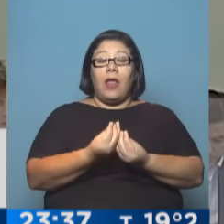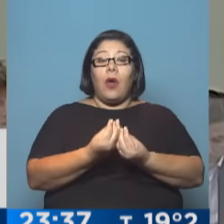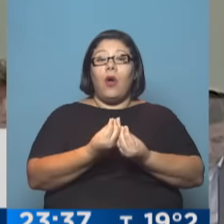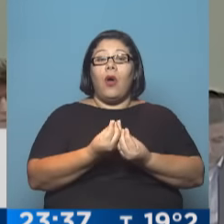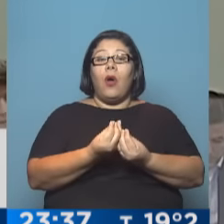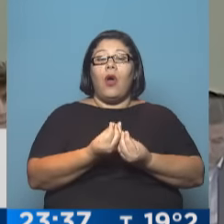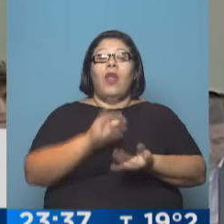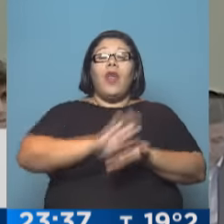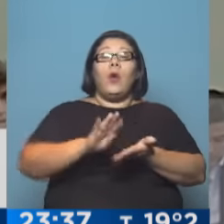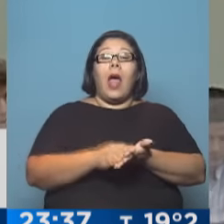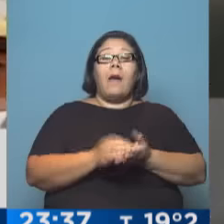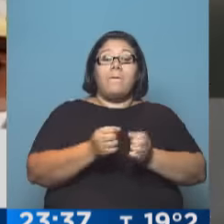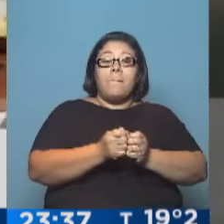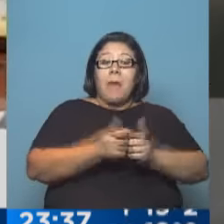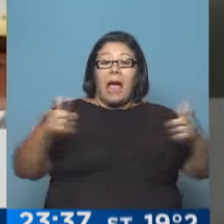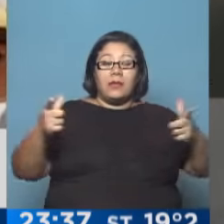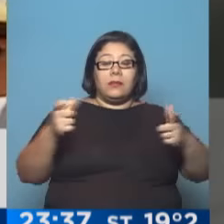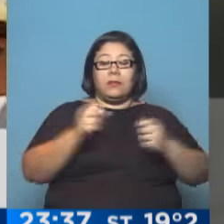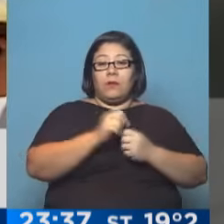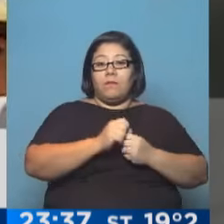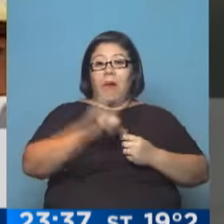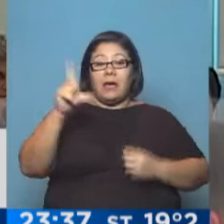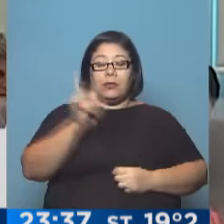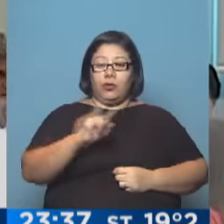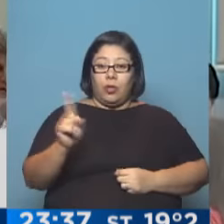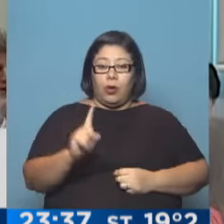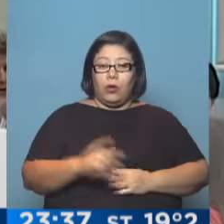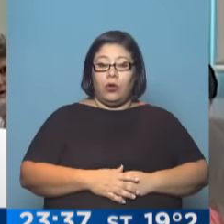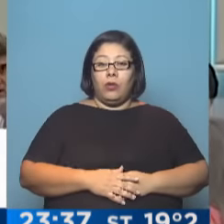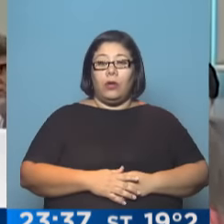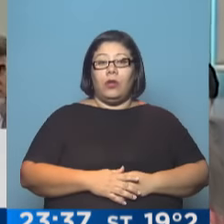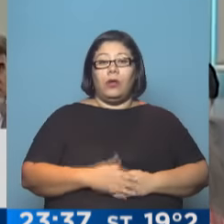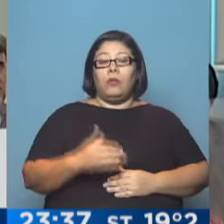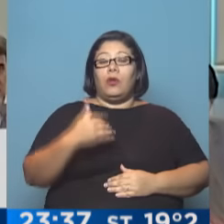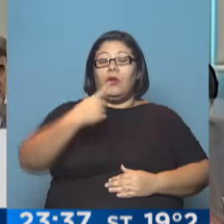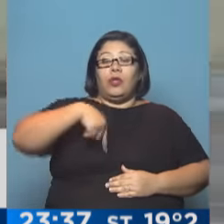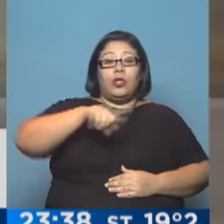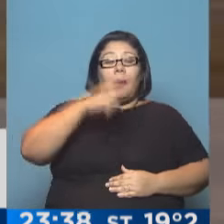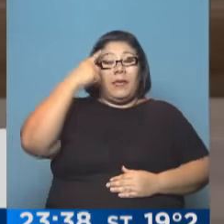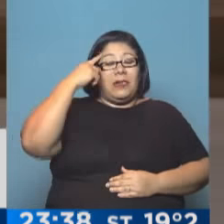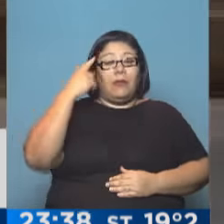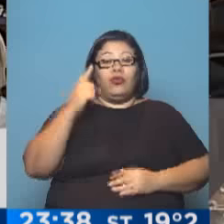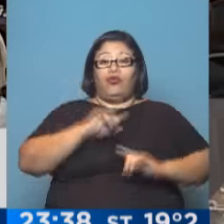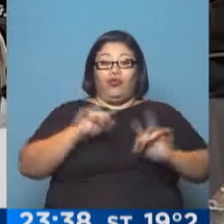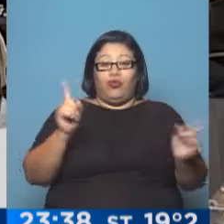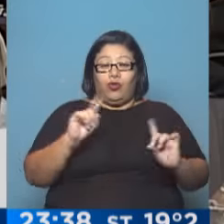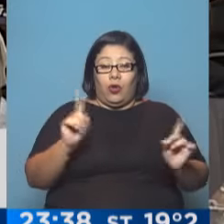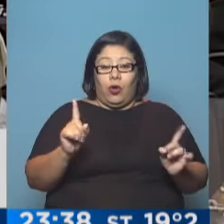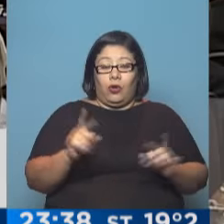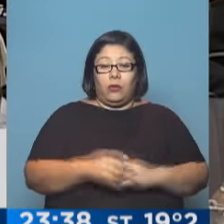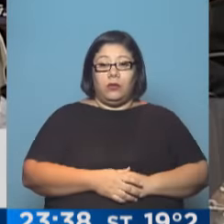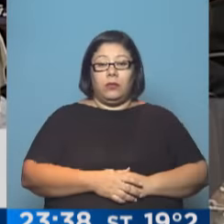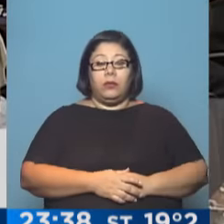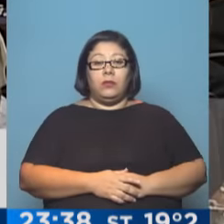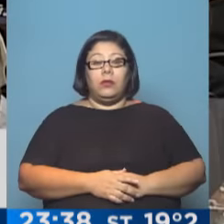endeudamiento. Entonces no digamos lo que no va a haber. O por lo menos discutamos los supuestos bajo los cuales nosotros creemos que no va a haber. El